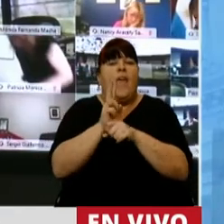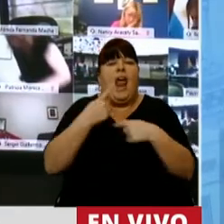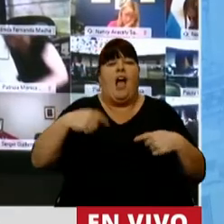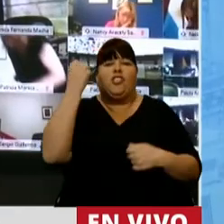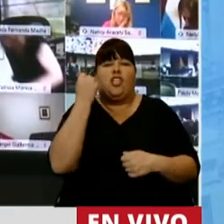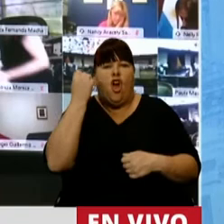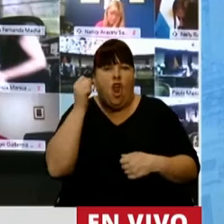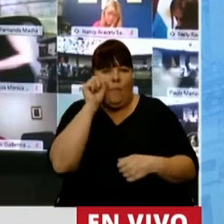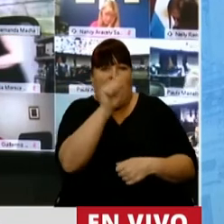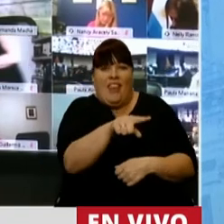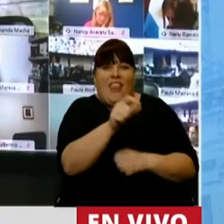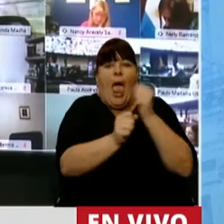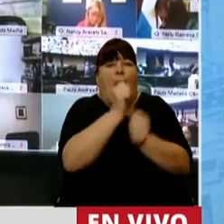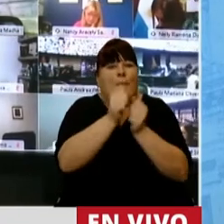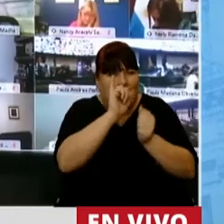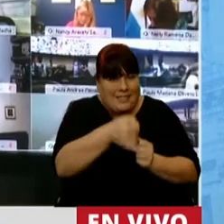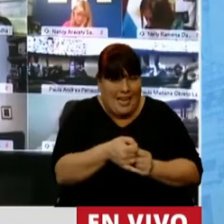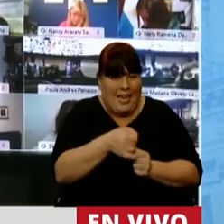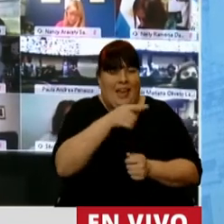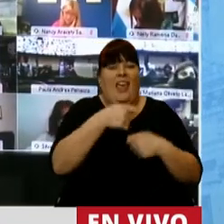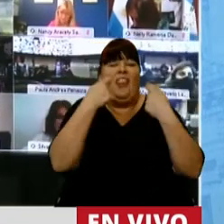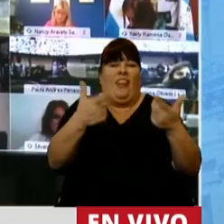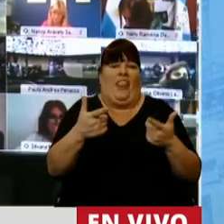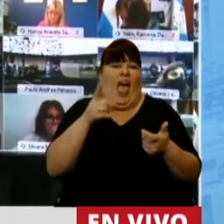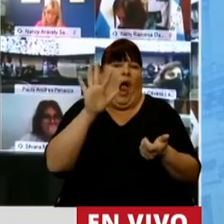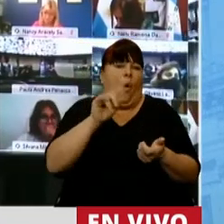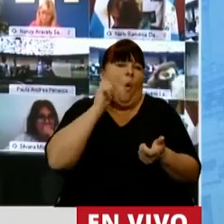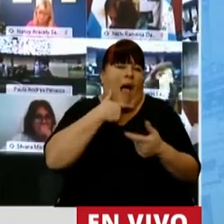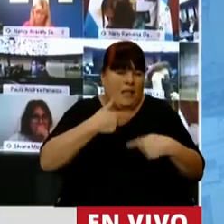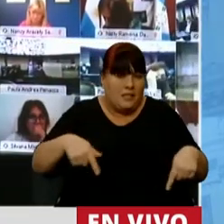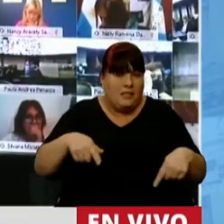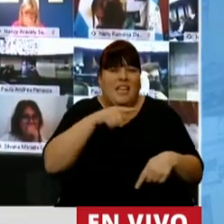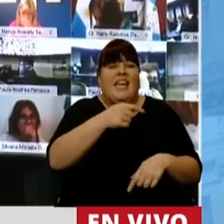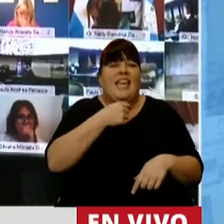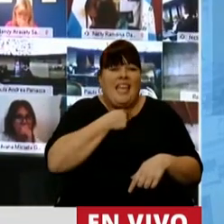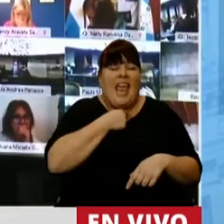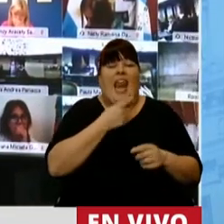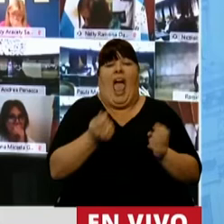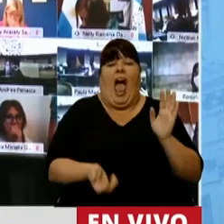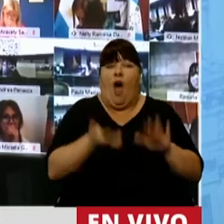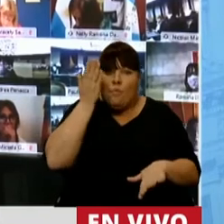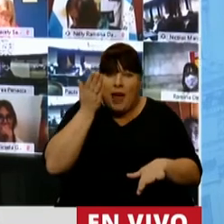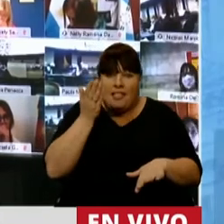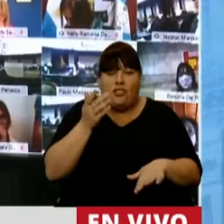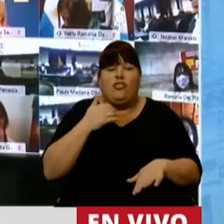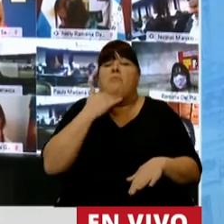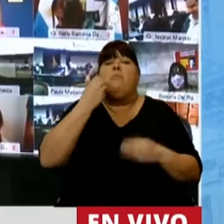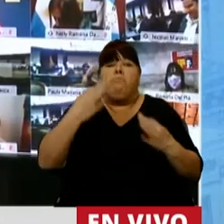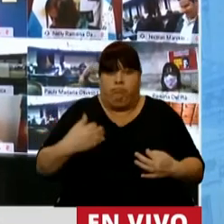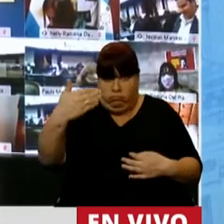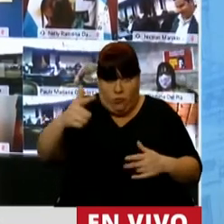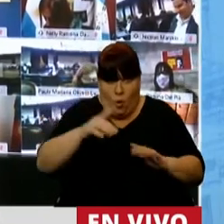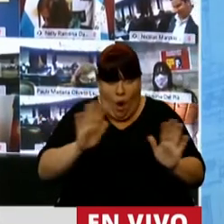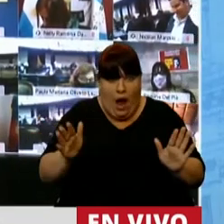intereses económicos de esas empresas que son proveedoras de un servicio público que pretende trasladar la imprevisión